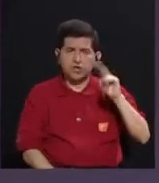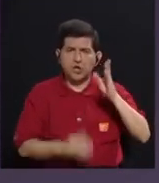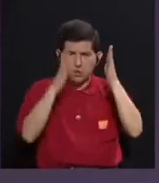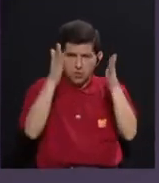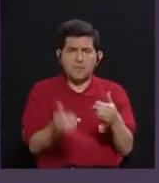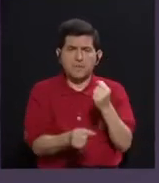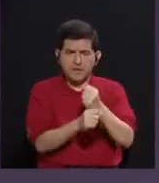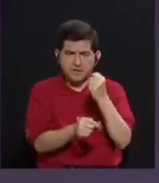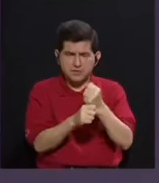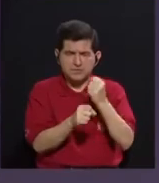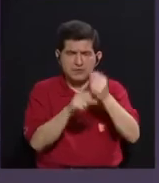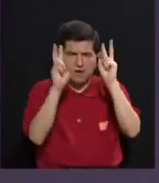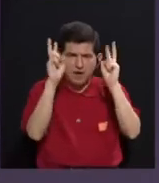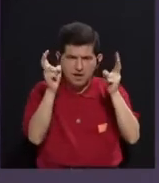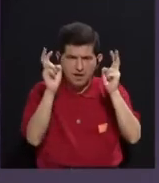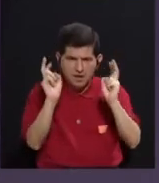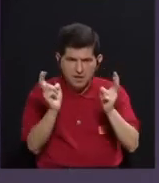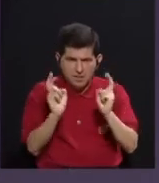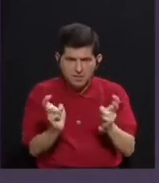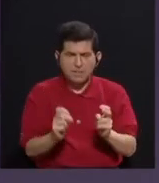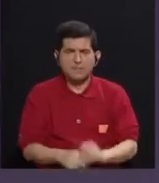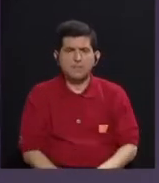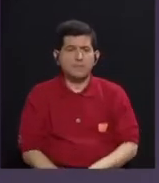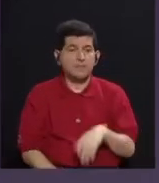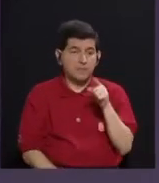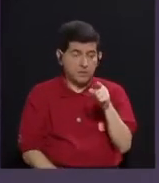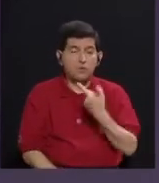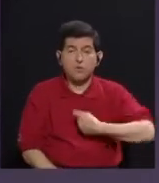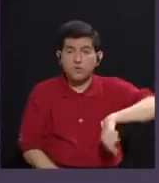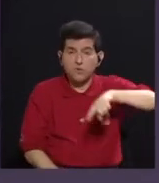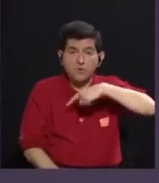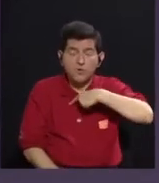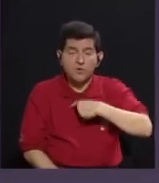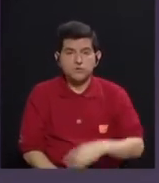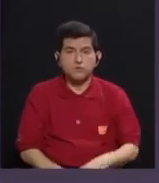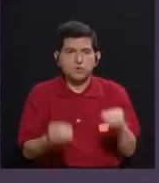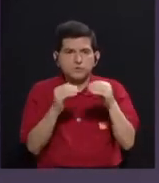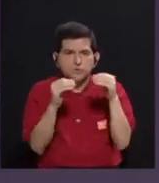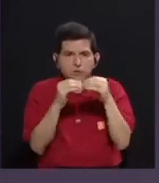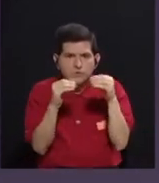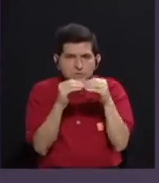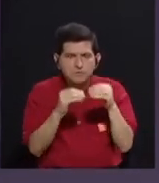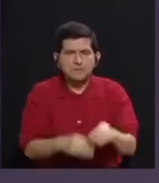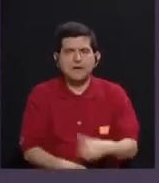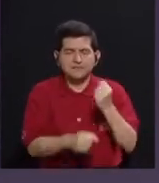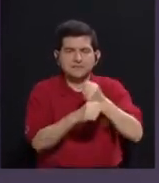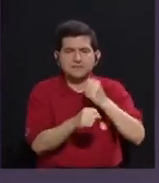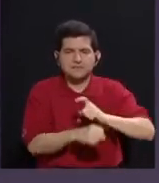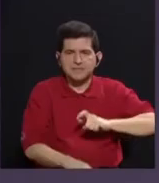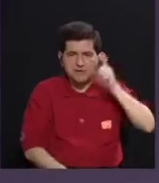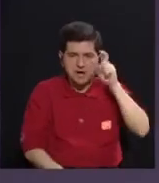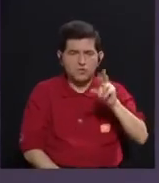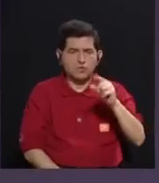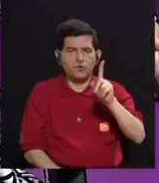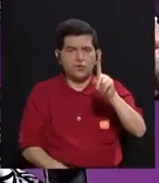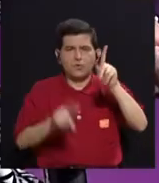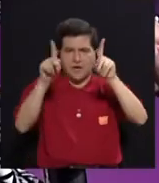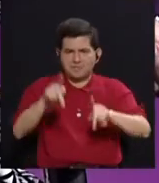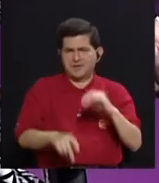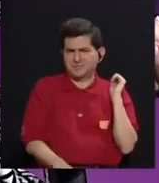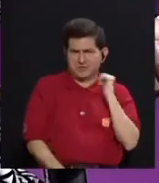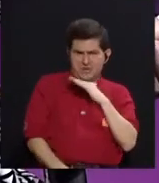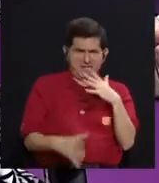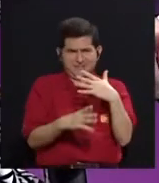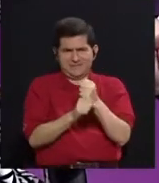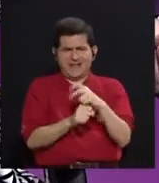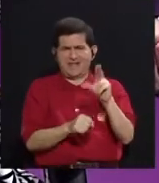están trabajando ya estos temas también, compañeras que estamos haciendo, ya somos más las que estamos haciendo género, ya no es un olbicho raro que solo yo